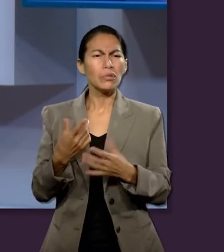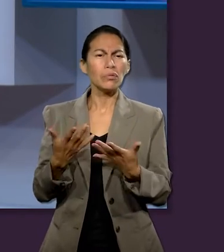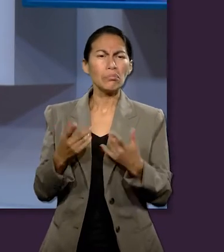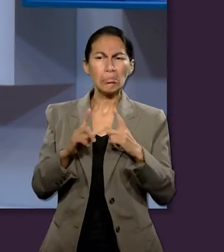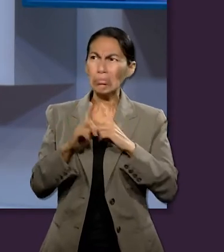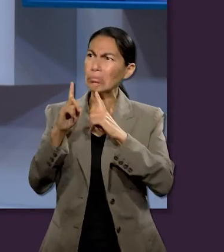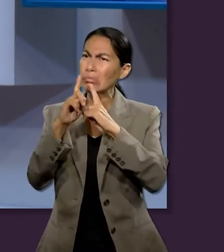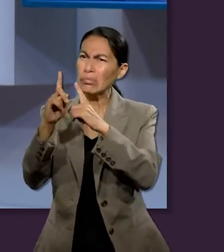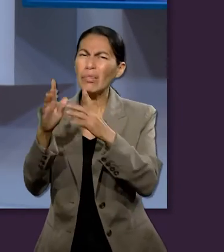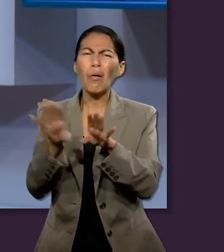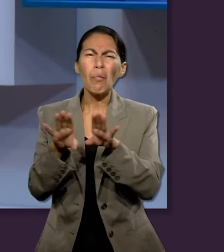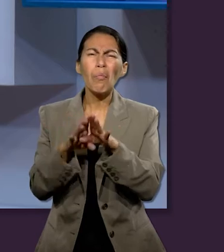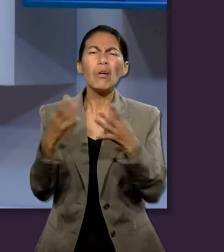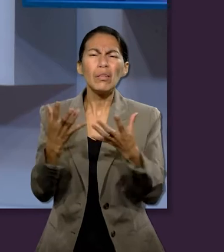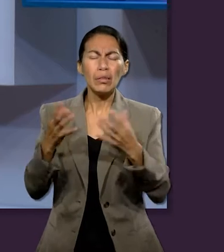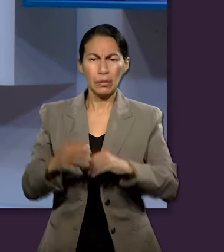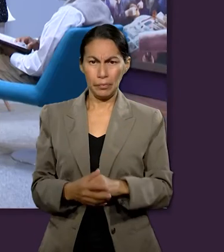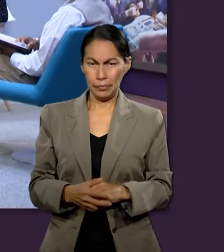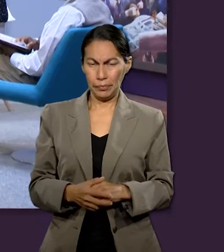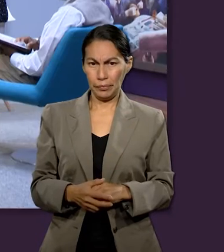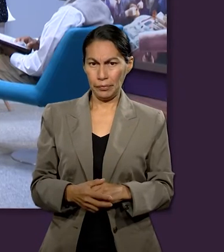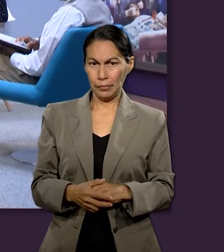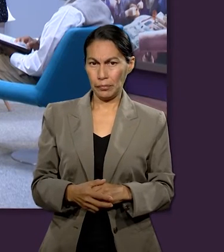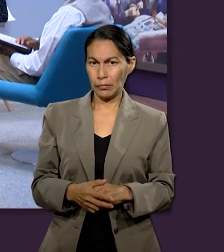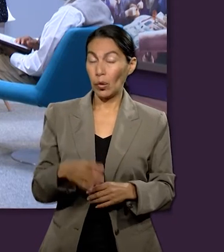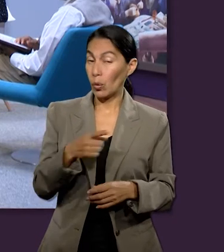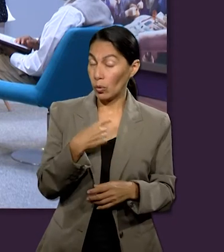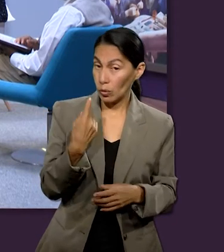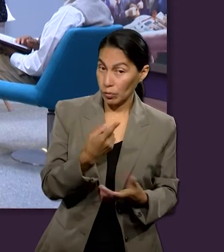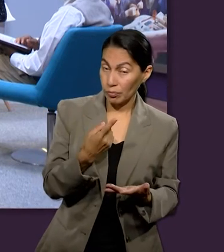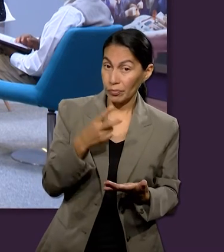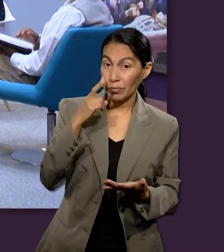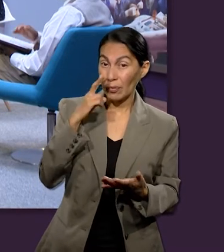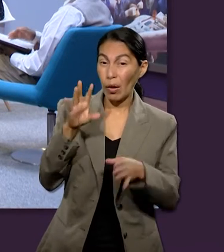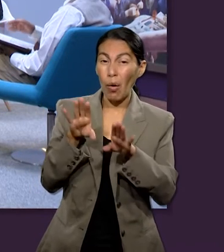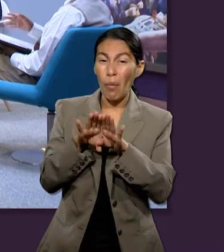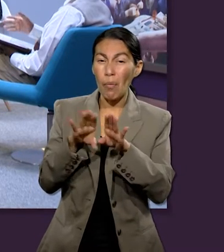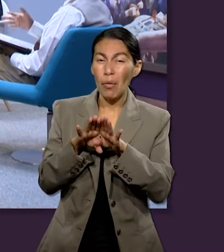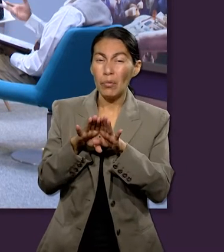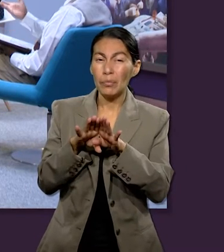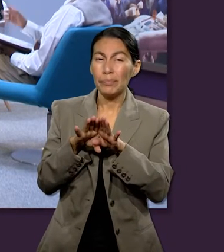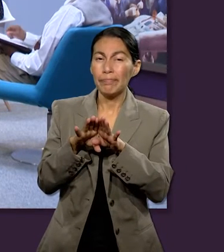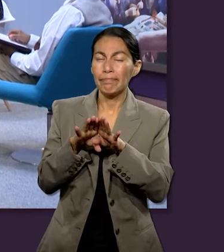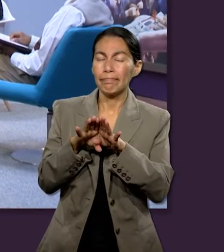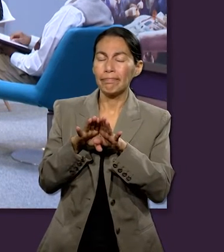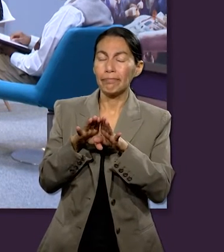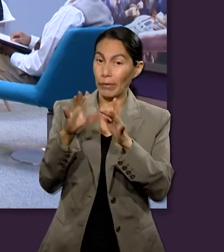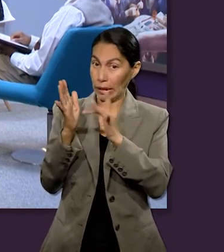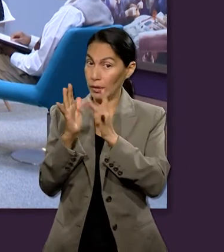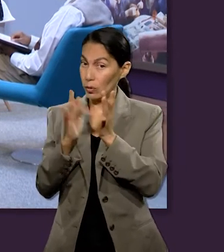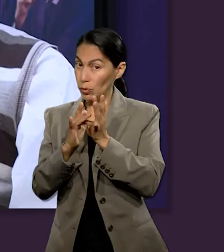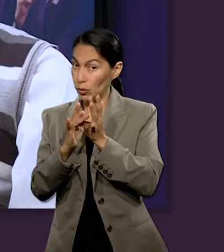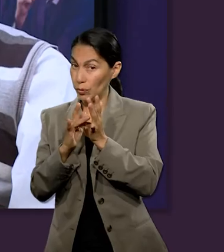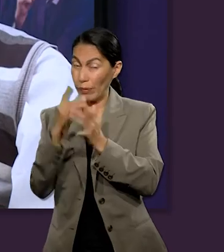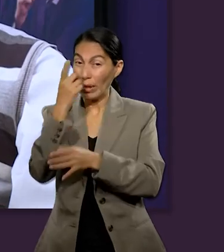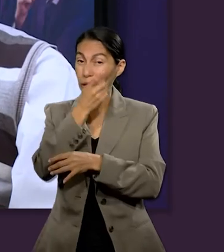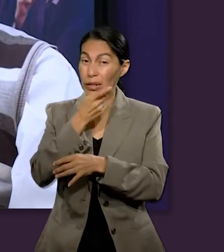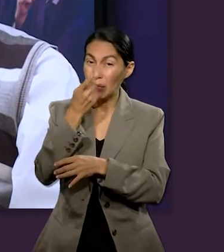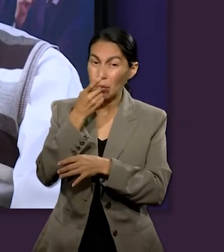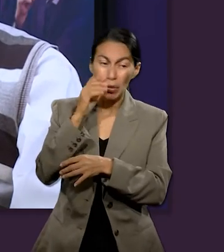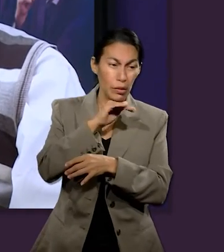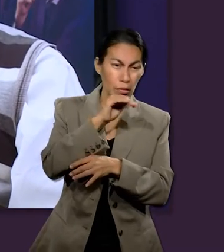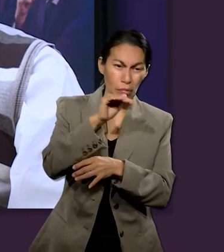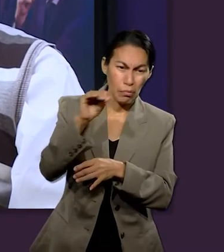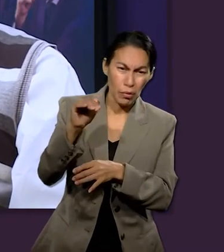ejemplo? Ciertamente podemos ver en cómo Jesús llamó a sus discípulos, por ejemplo, el